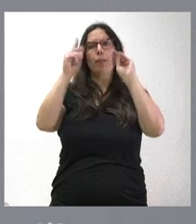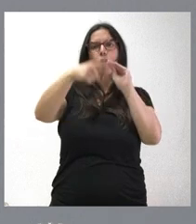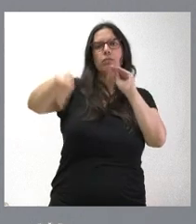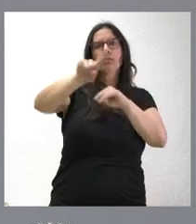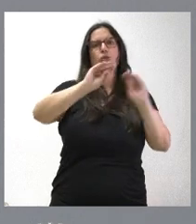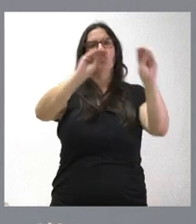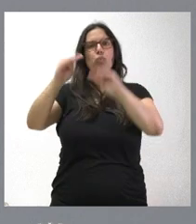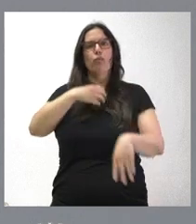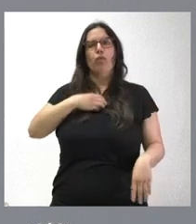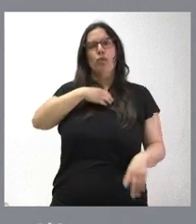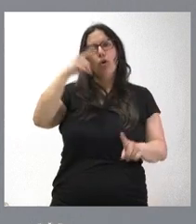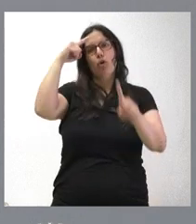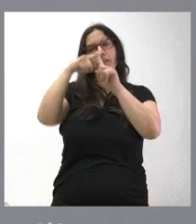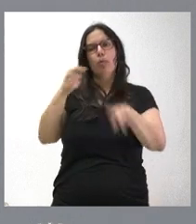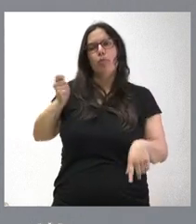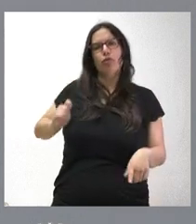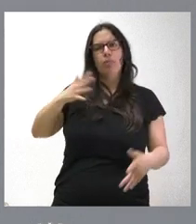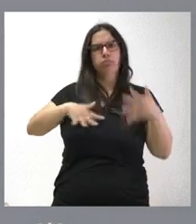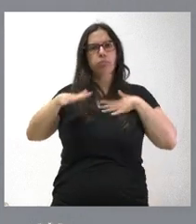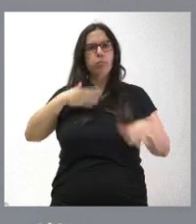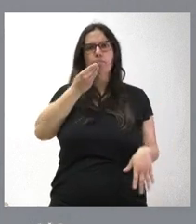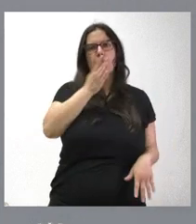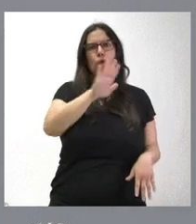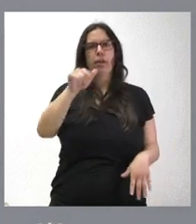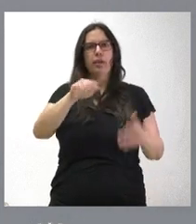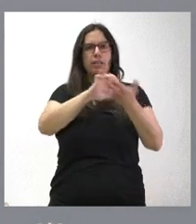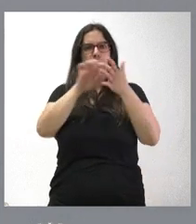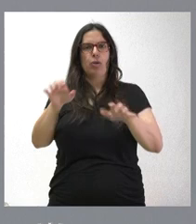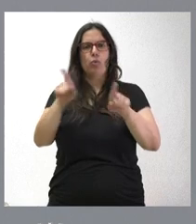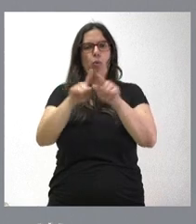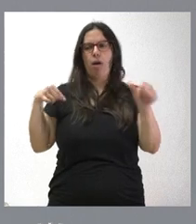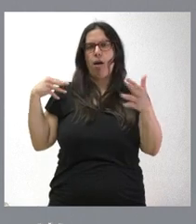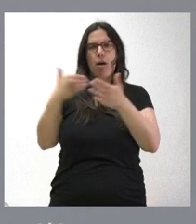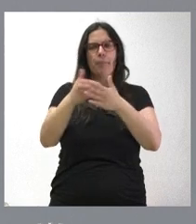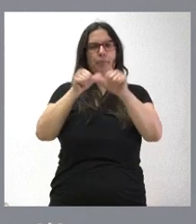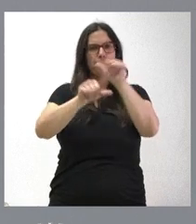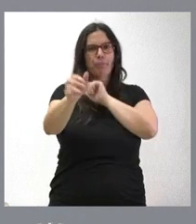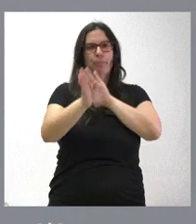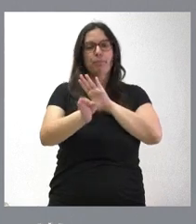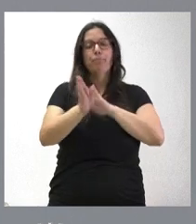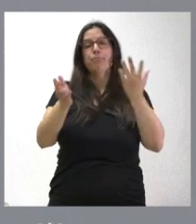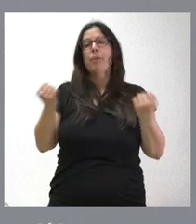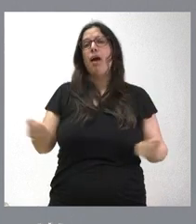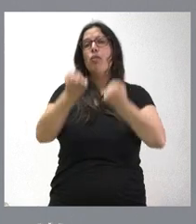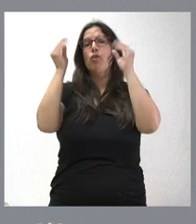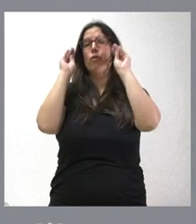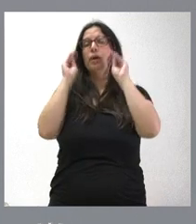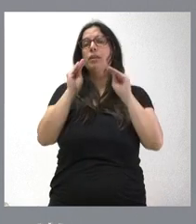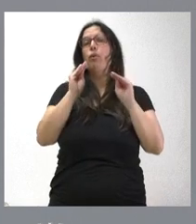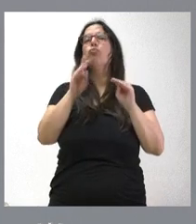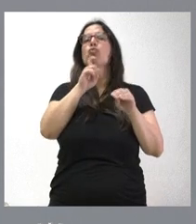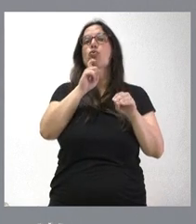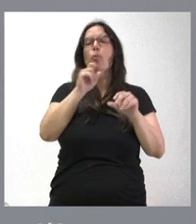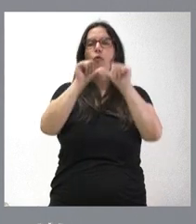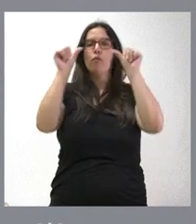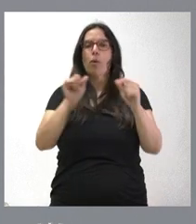dirección de tener los mejores profesionales formados en Castilla y León, como los estamos teniendo. Estas acciones formativas se van a desarrollar tanto en la modalidad